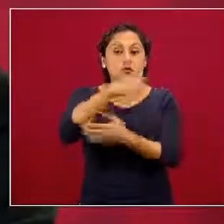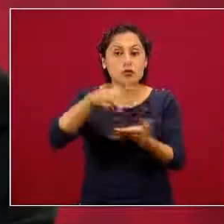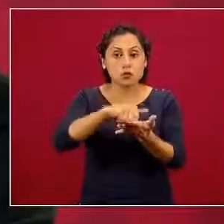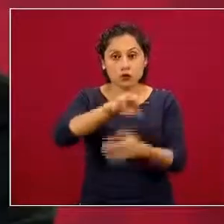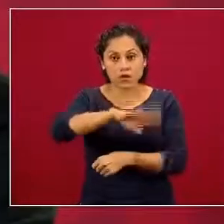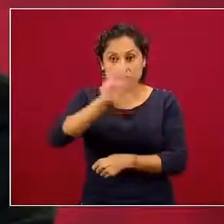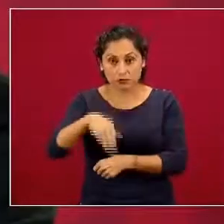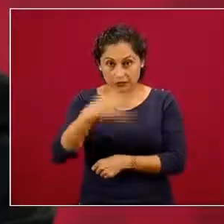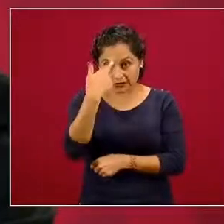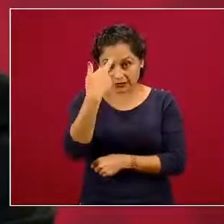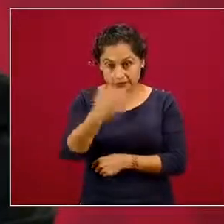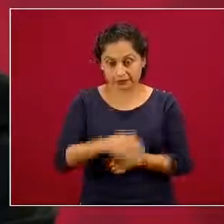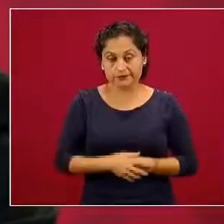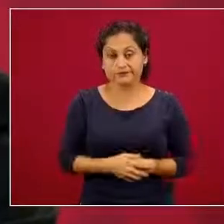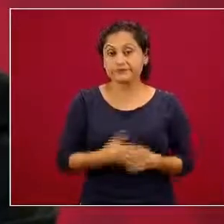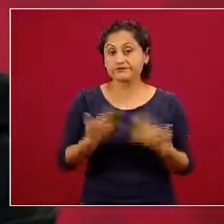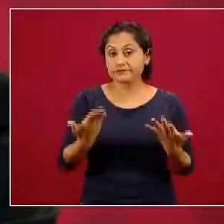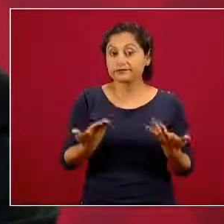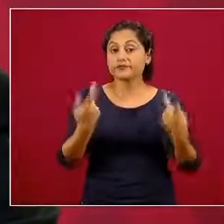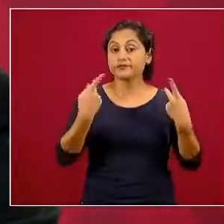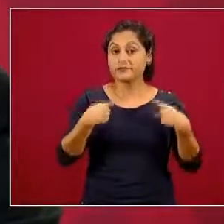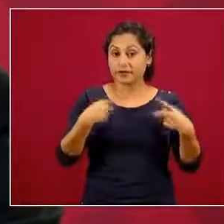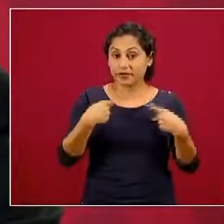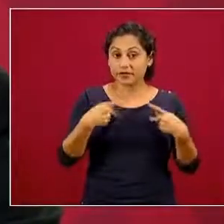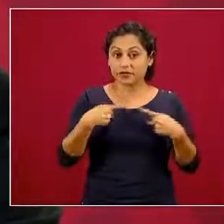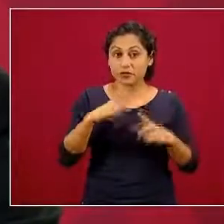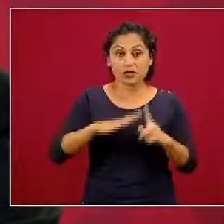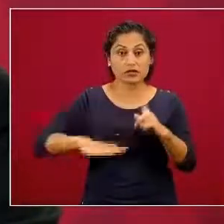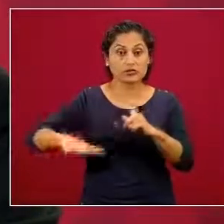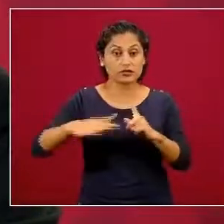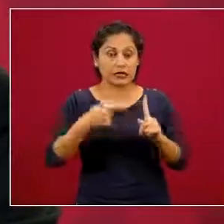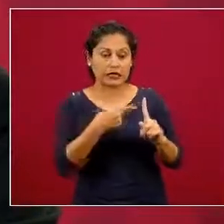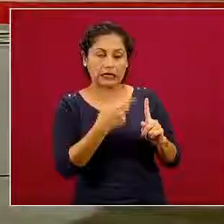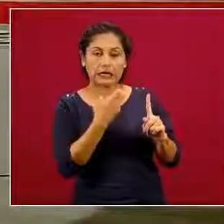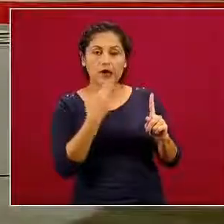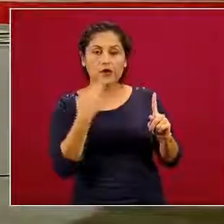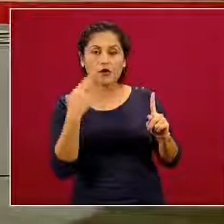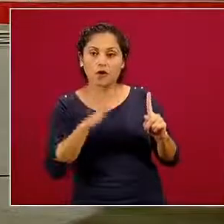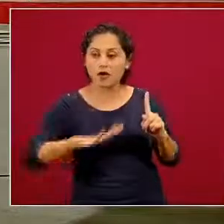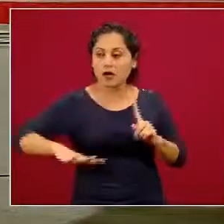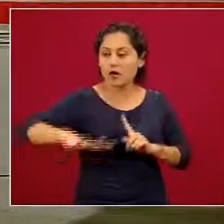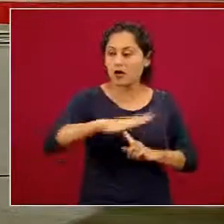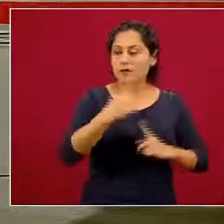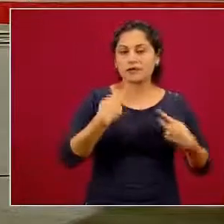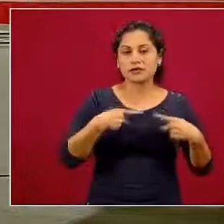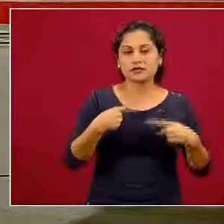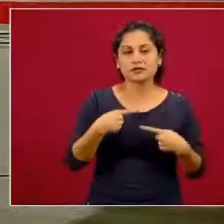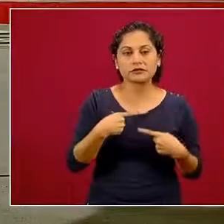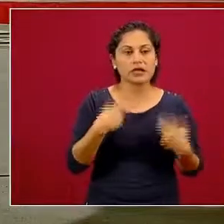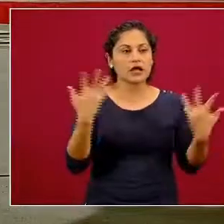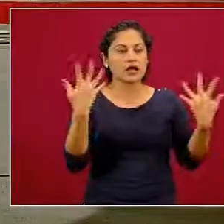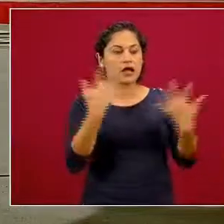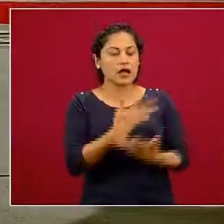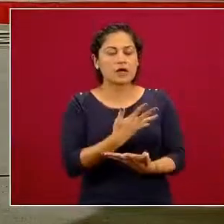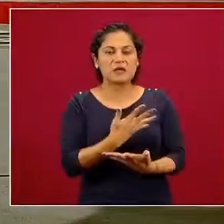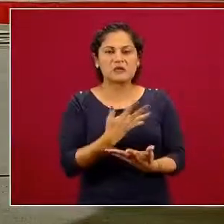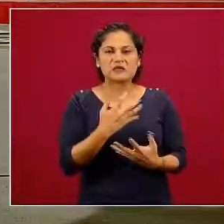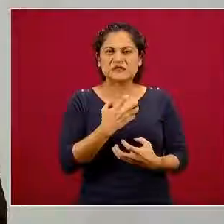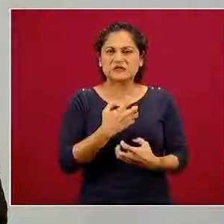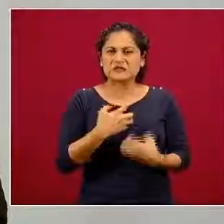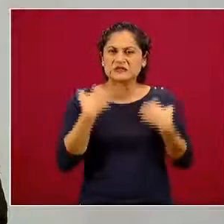personas cercanas a quienes intentan o cometen suicidio, a menudo se culpan o se enojan con ellos.